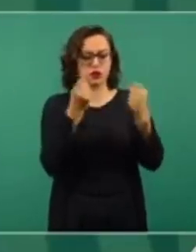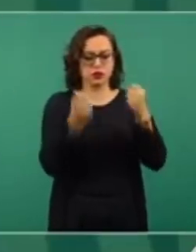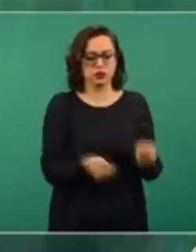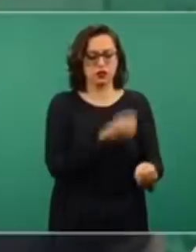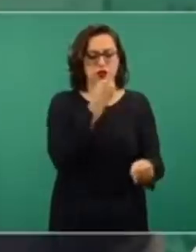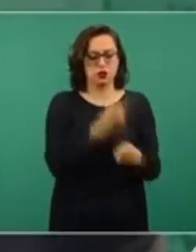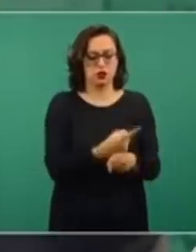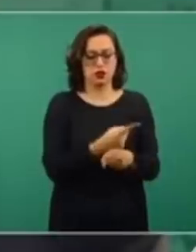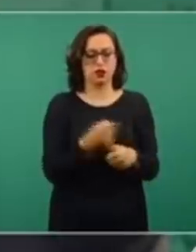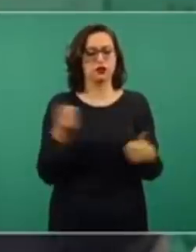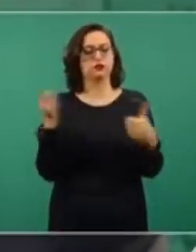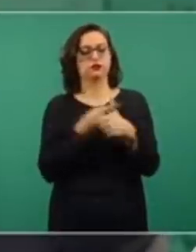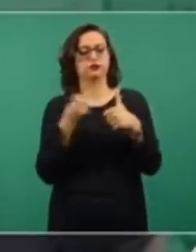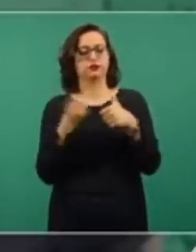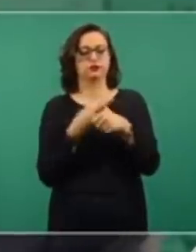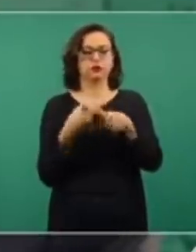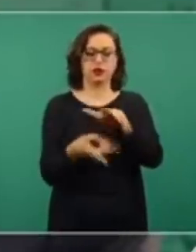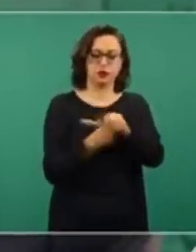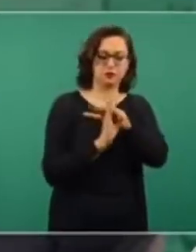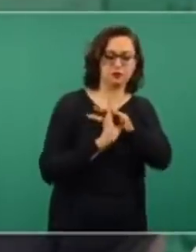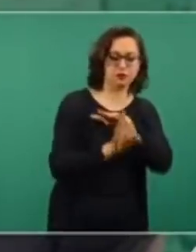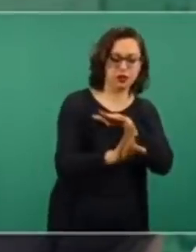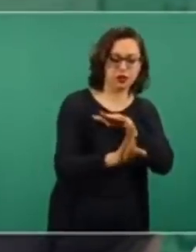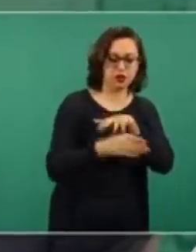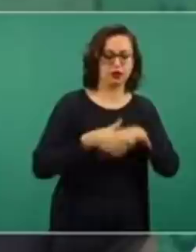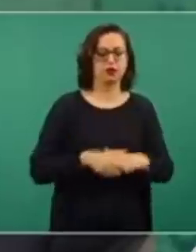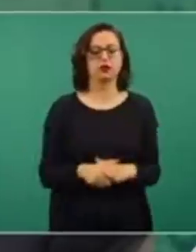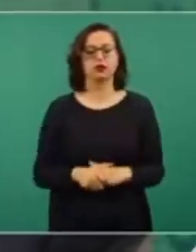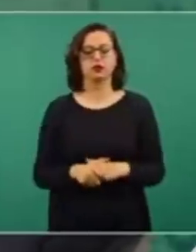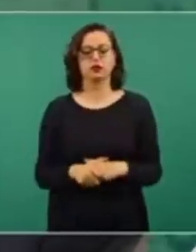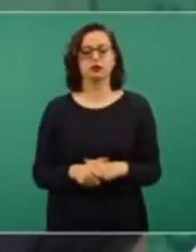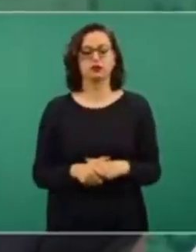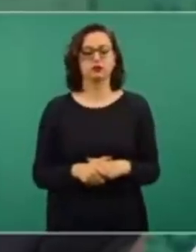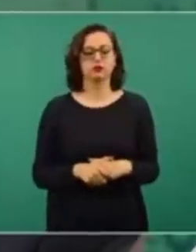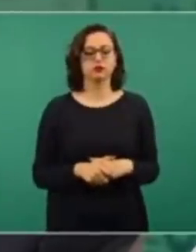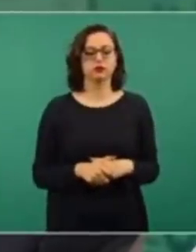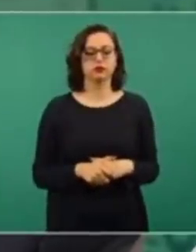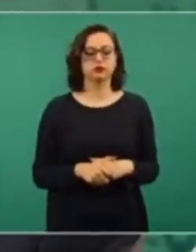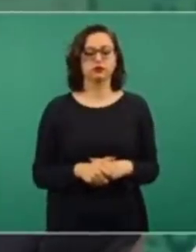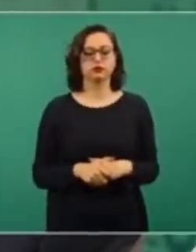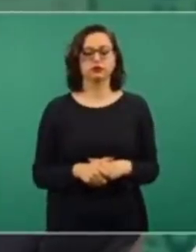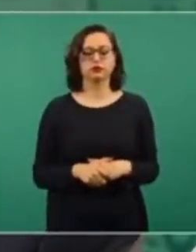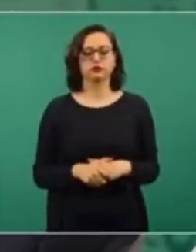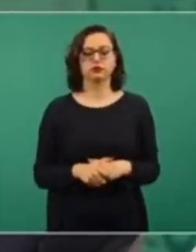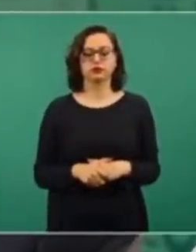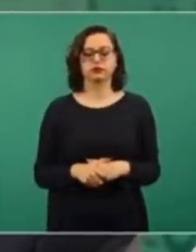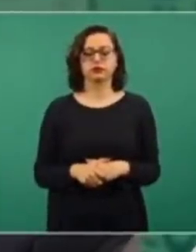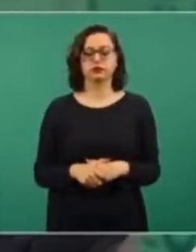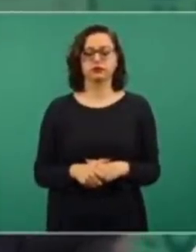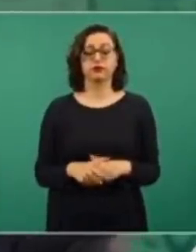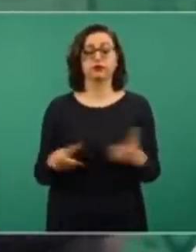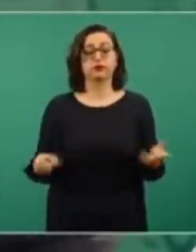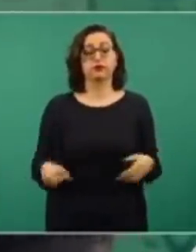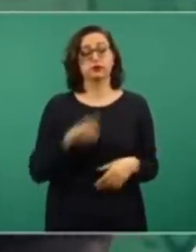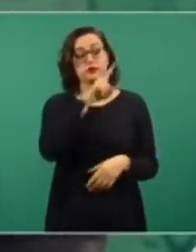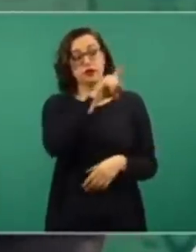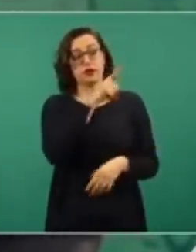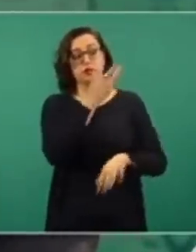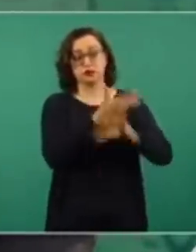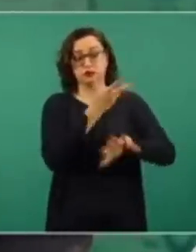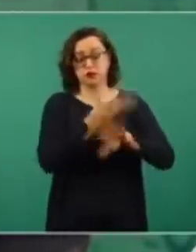migratorio. Bueno, hemos propuesto al presidente Biden de que